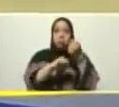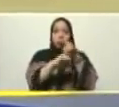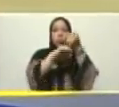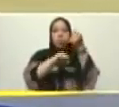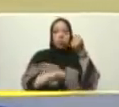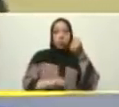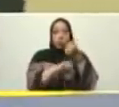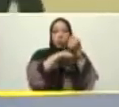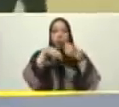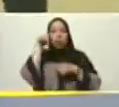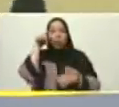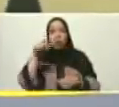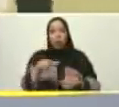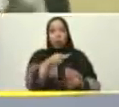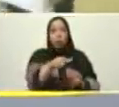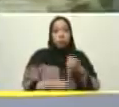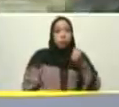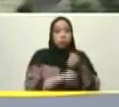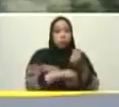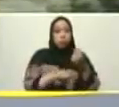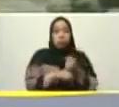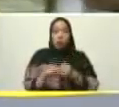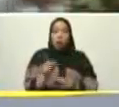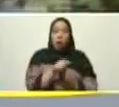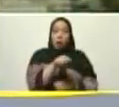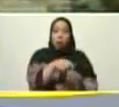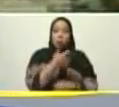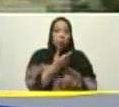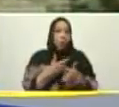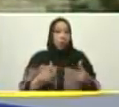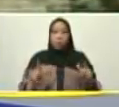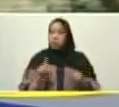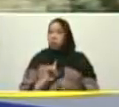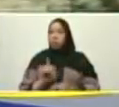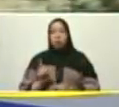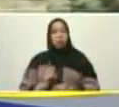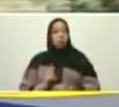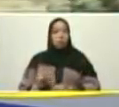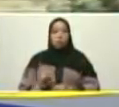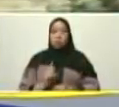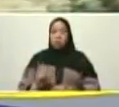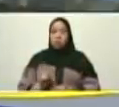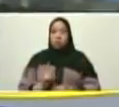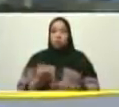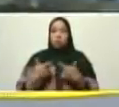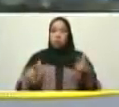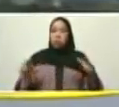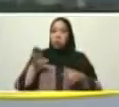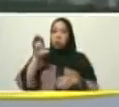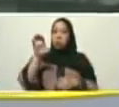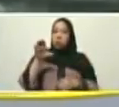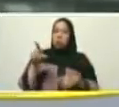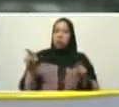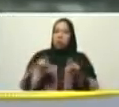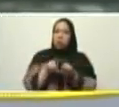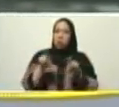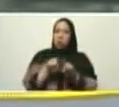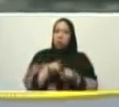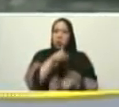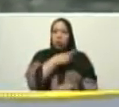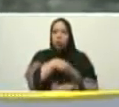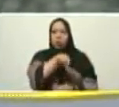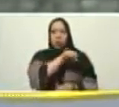mayoría de la población y no querían la independencia, no querían ser república, querían seguir siendo vasallos,